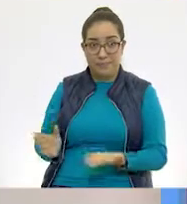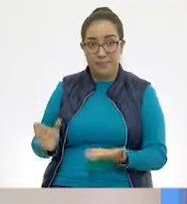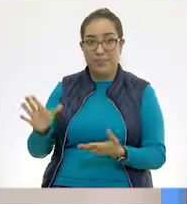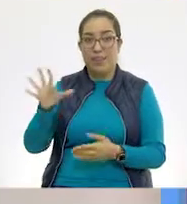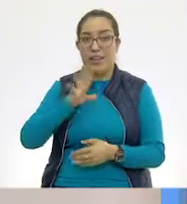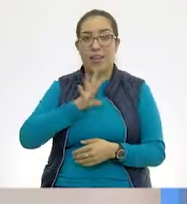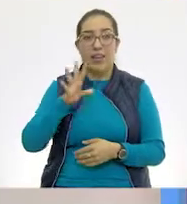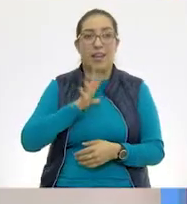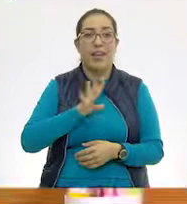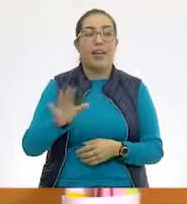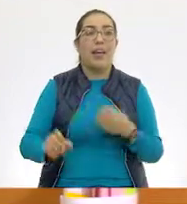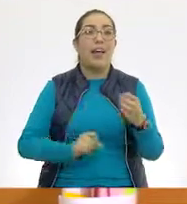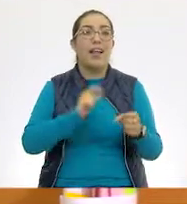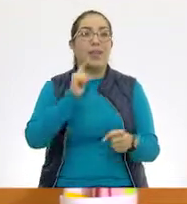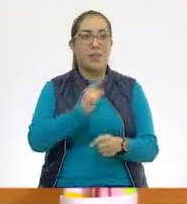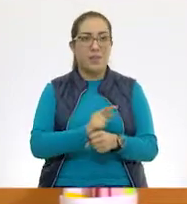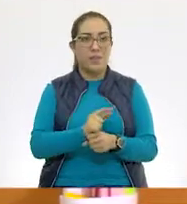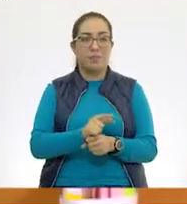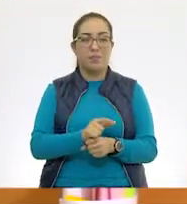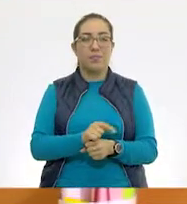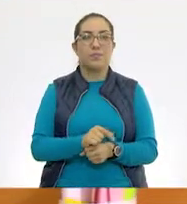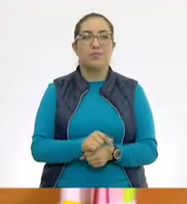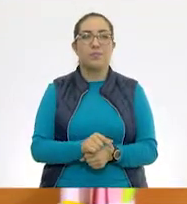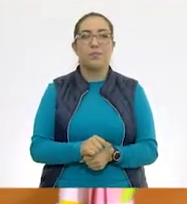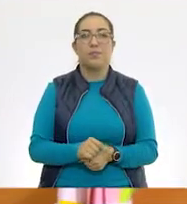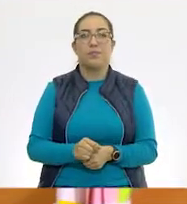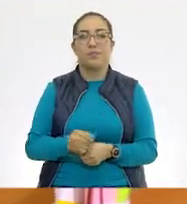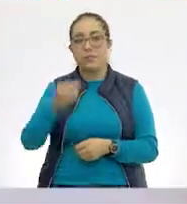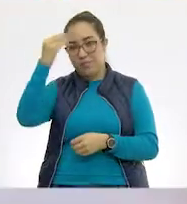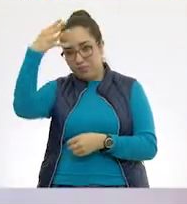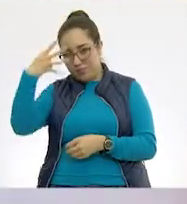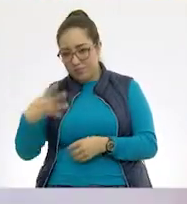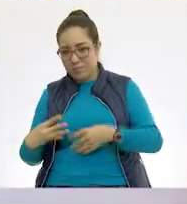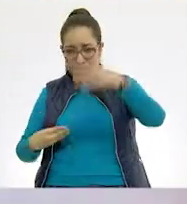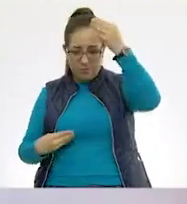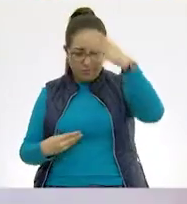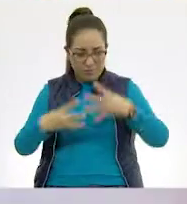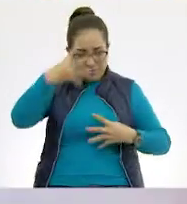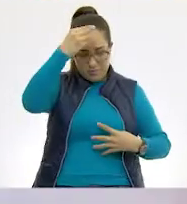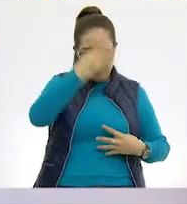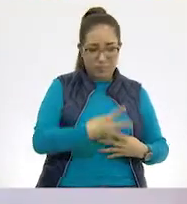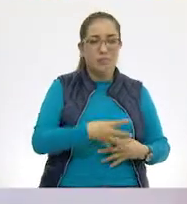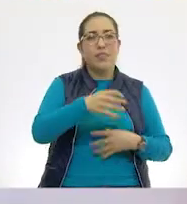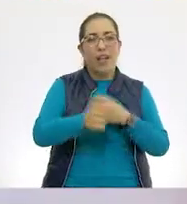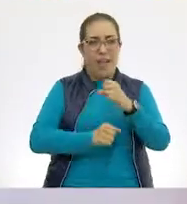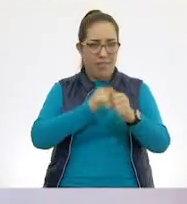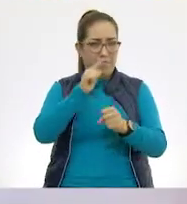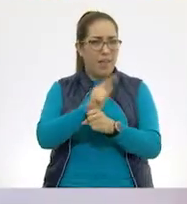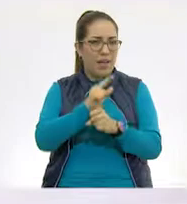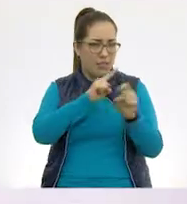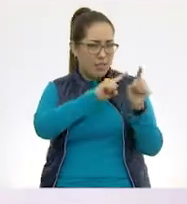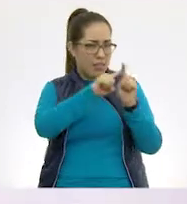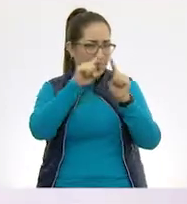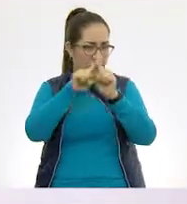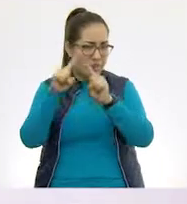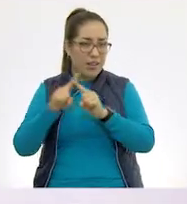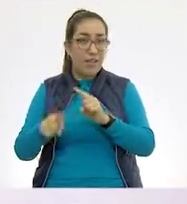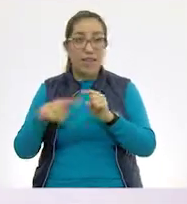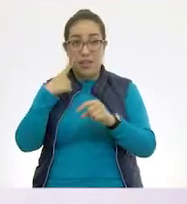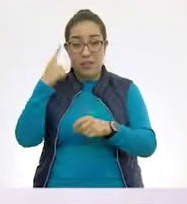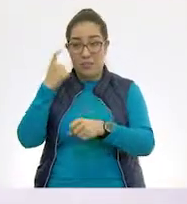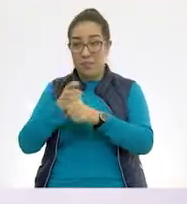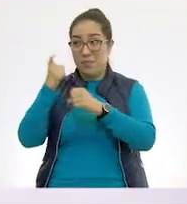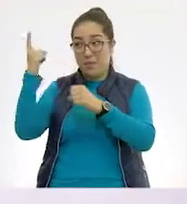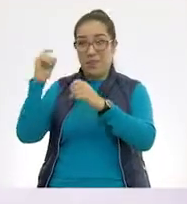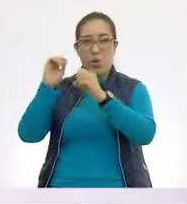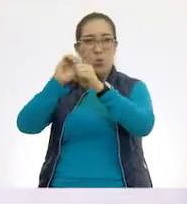la cuarta columna varios animales, ¿cierto? Sí. Ok, tenemos por ahí un erizo